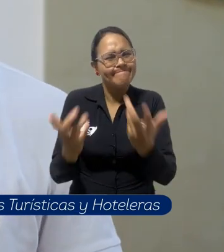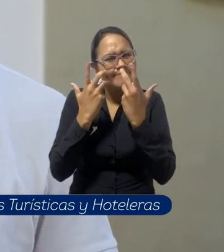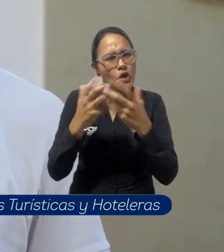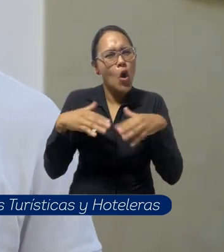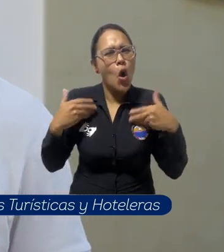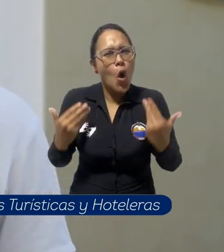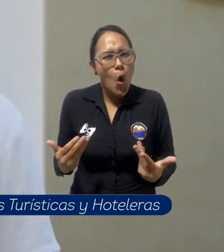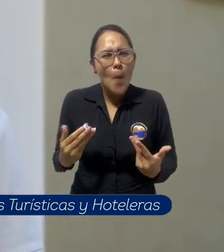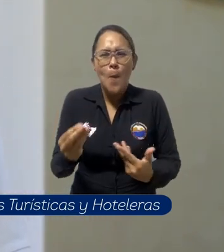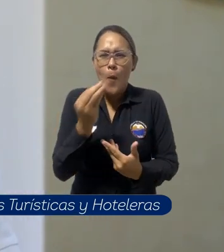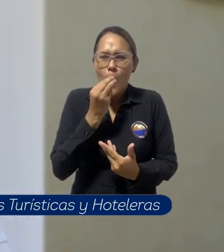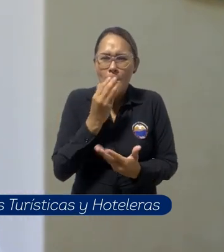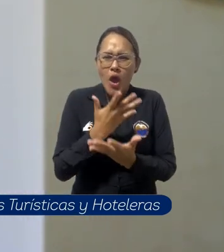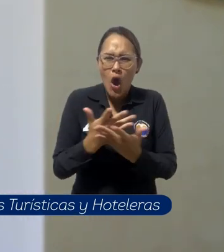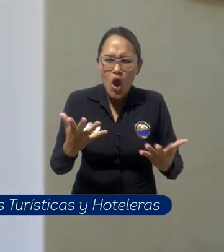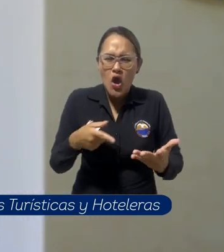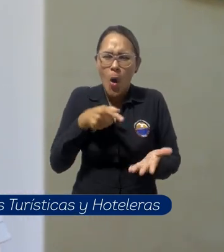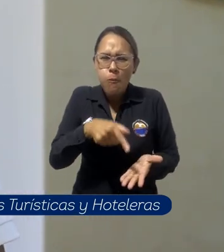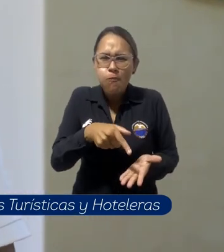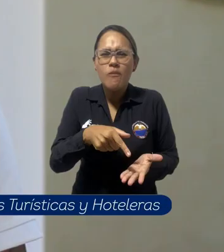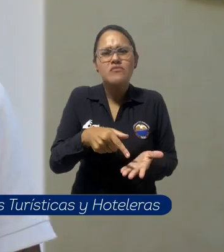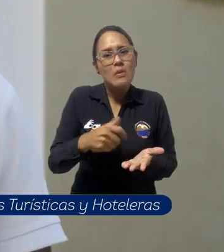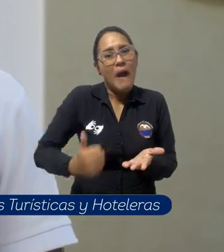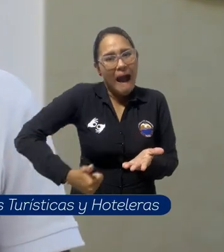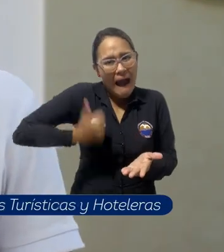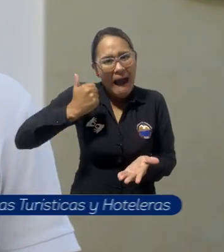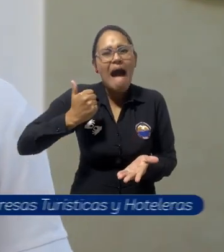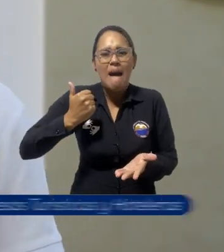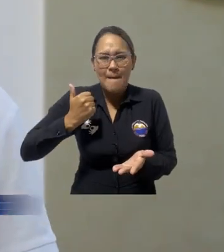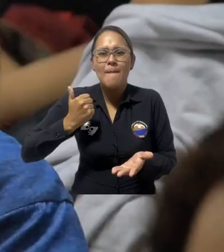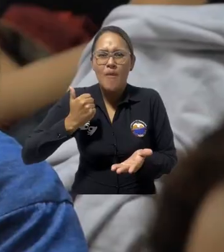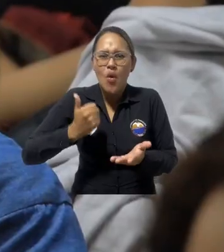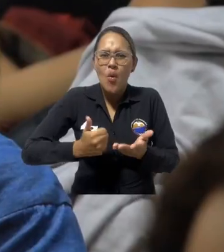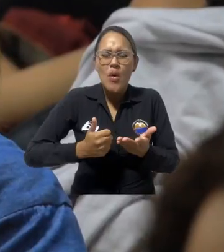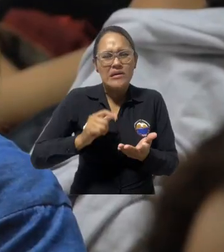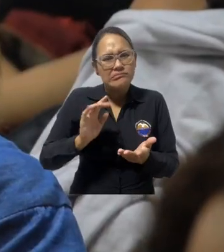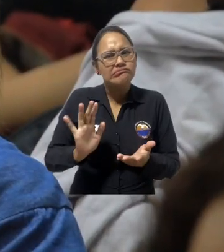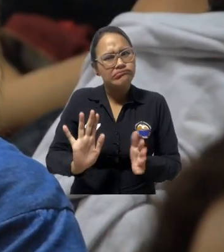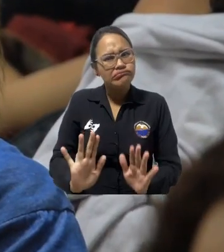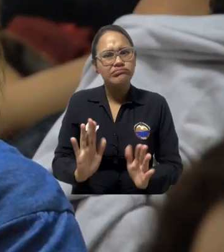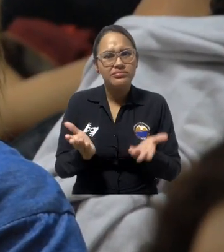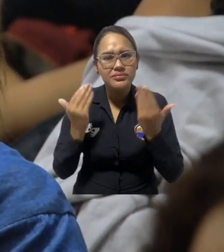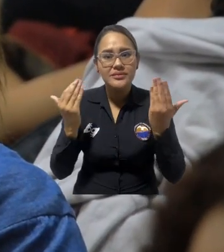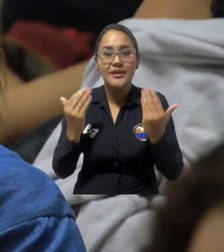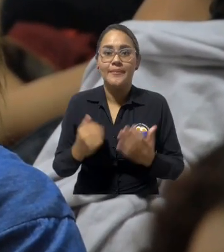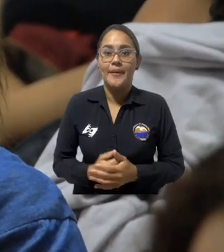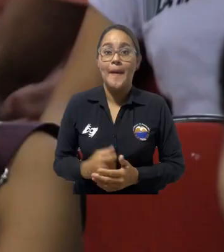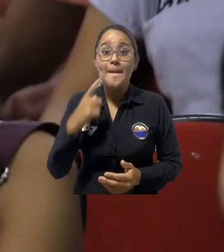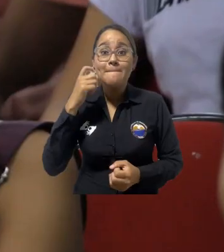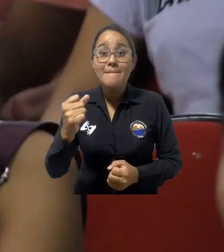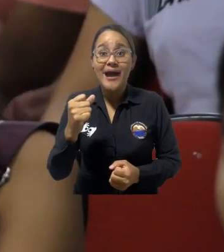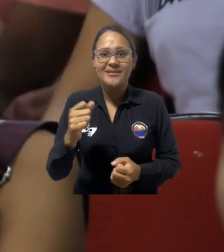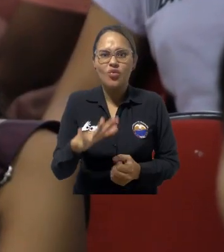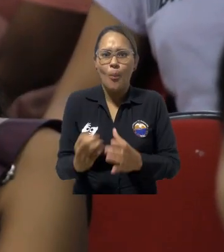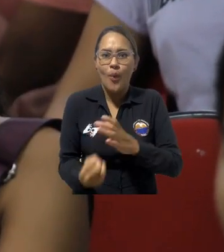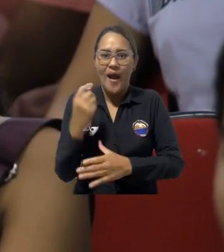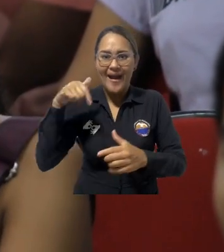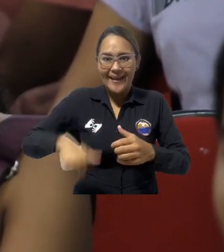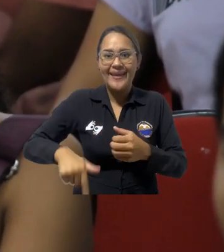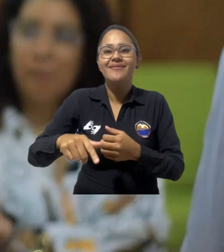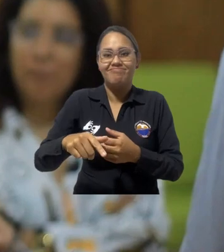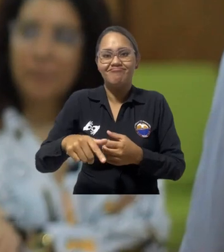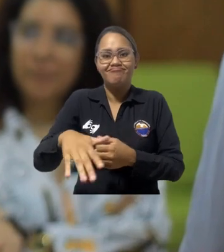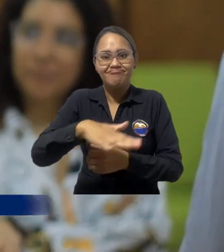enseñanza en cuanto a lo sustentable, a lo sostenible y a lo que puede ser aprovechable y al máximo de un producto local. Y